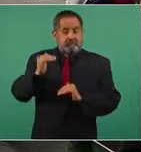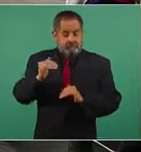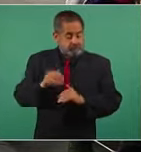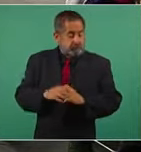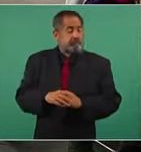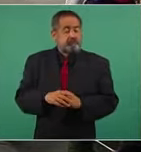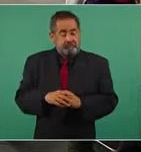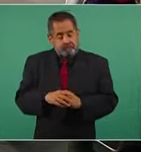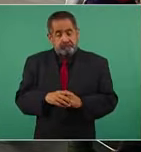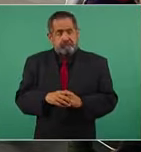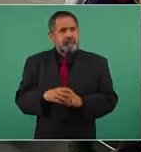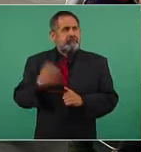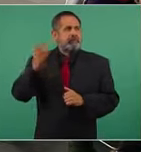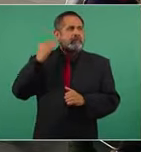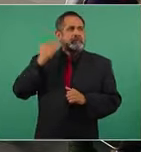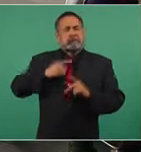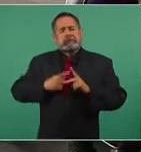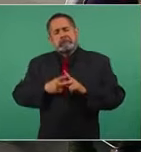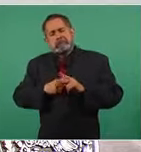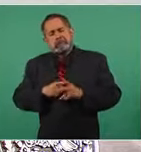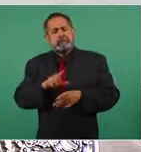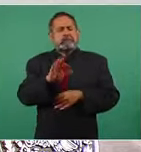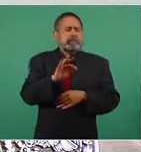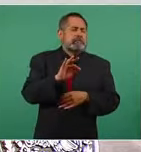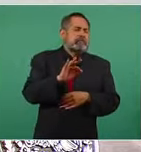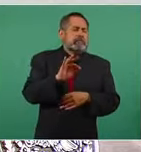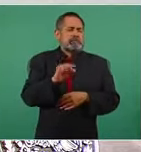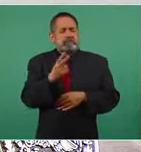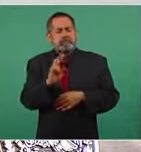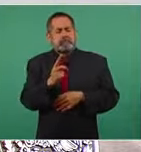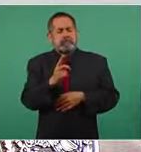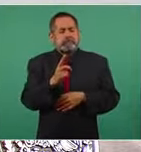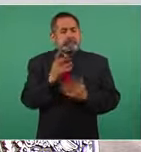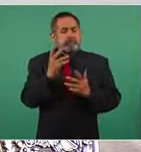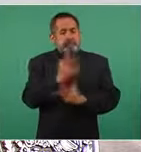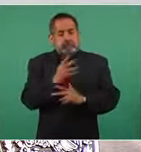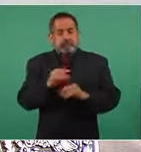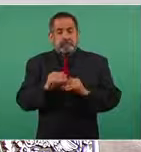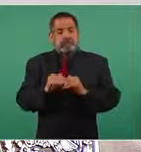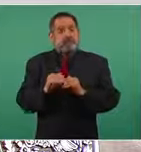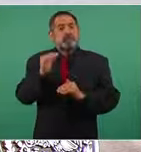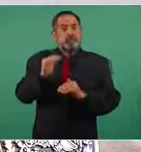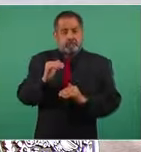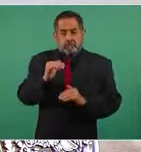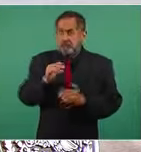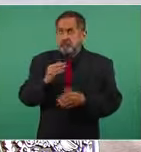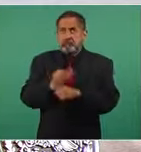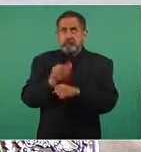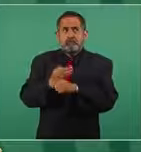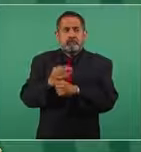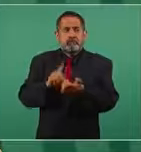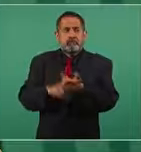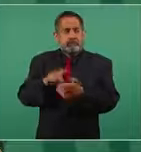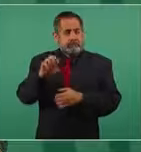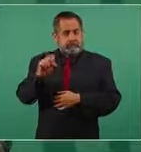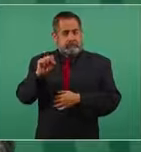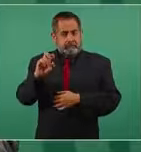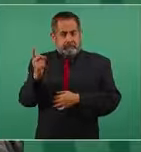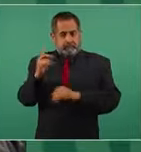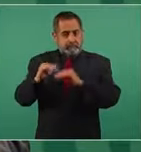se estimó en 40, 42 dólares y, como dices, ya está arriba de 60,